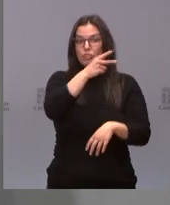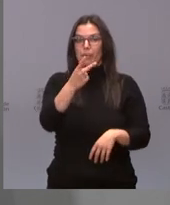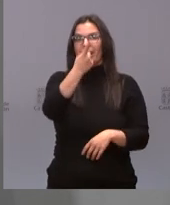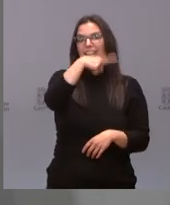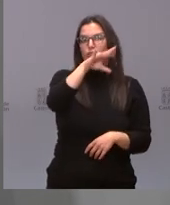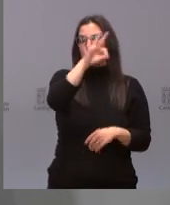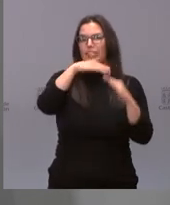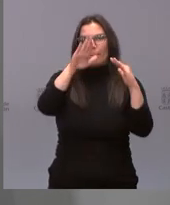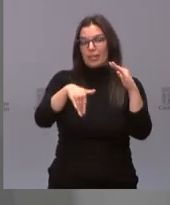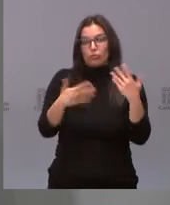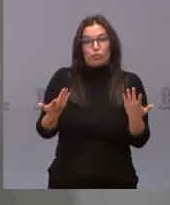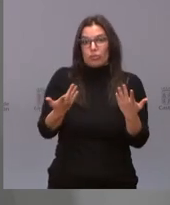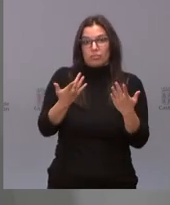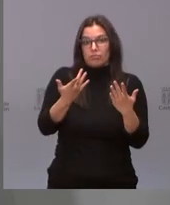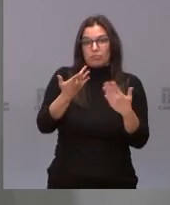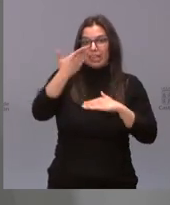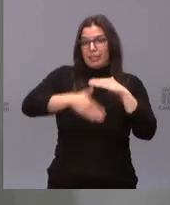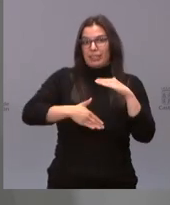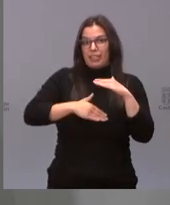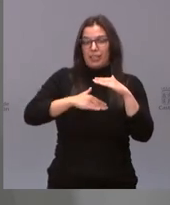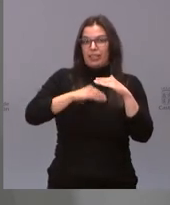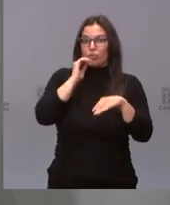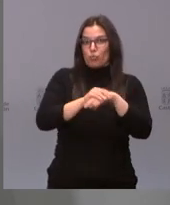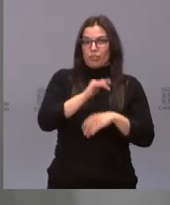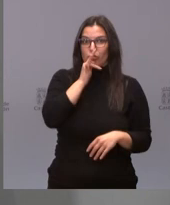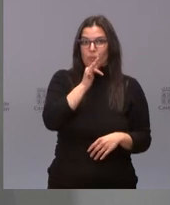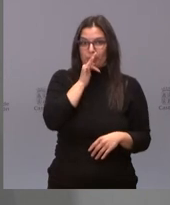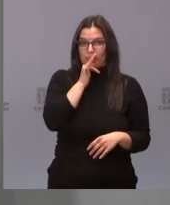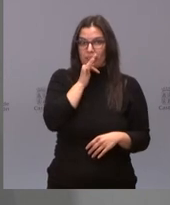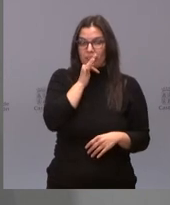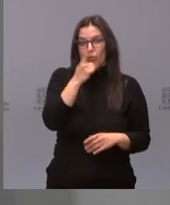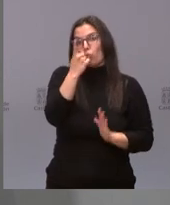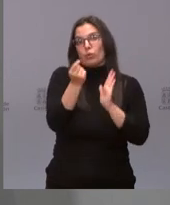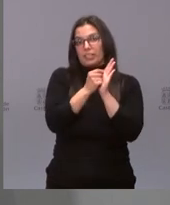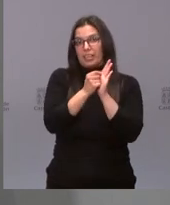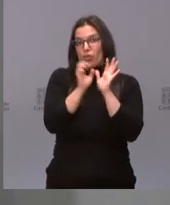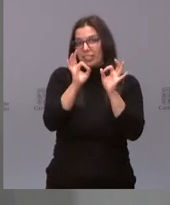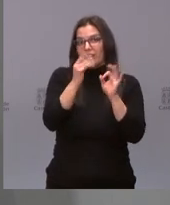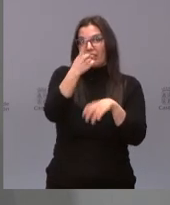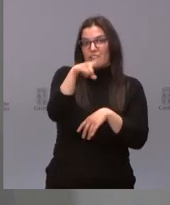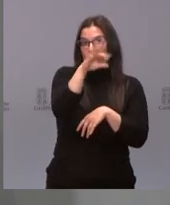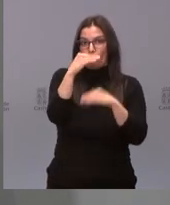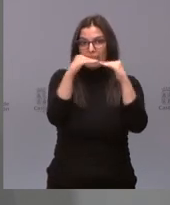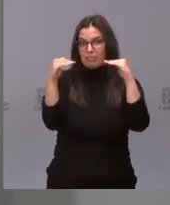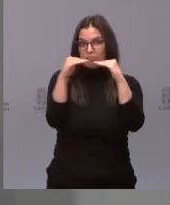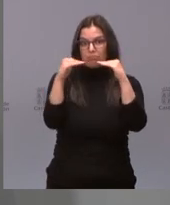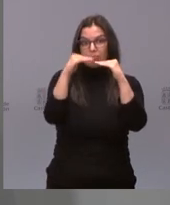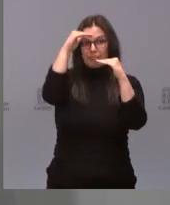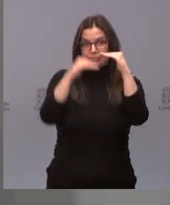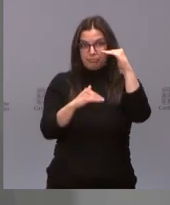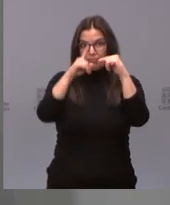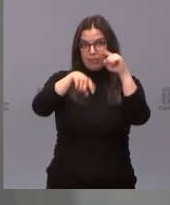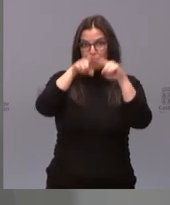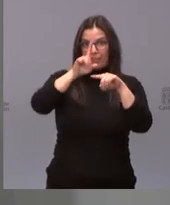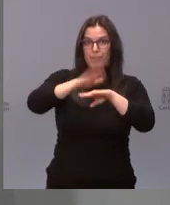León. Por lo tanto, de momento, no cumple uno de los criterios fundamentales para cerrar. Si